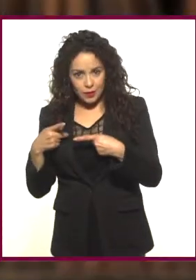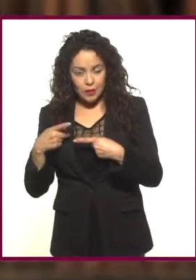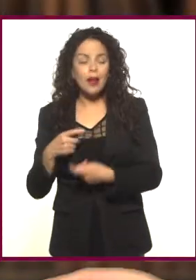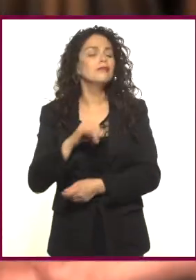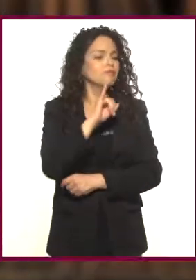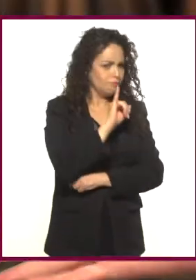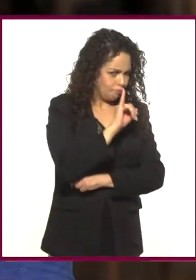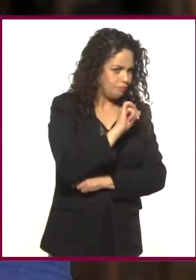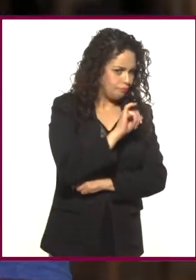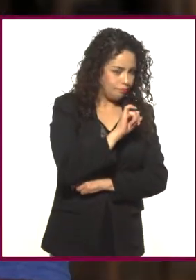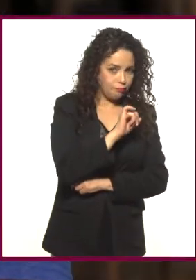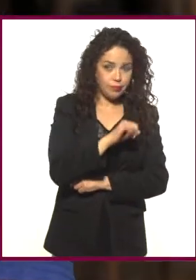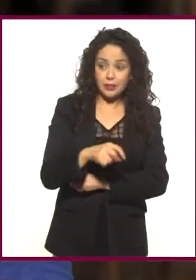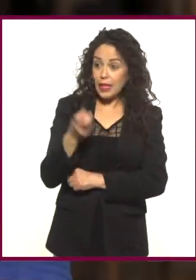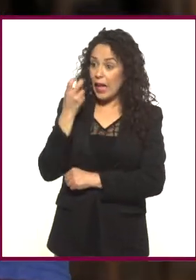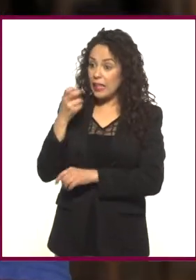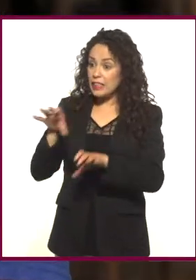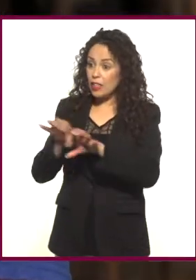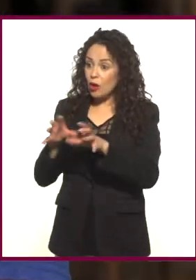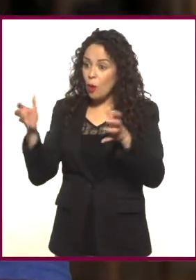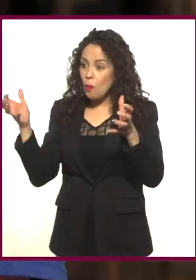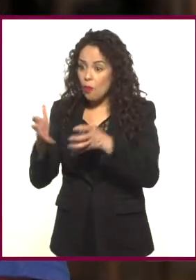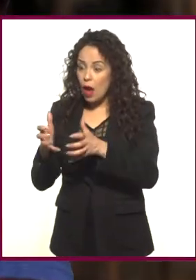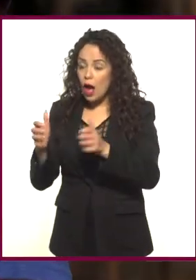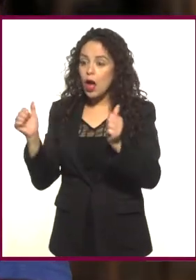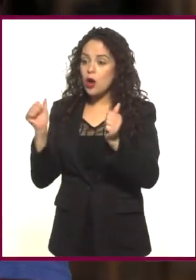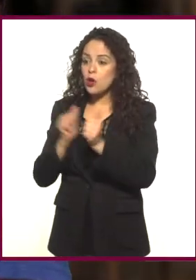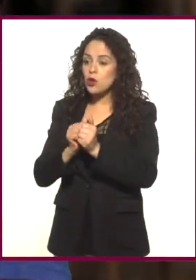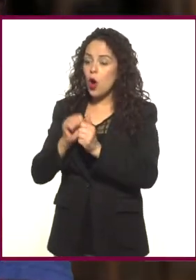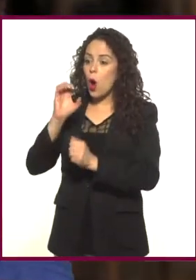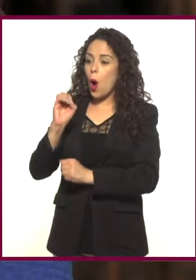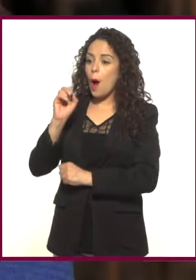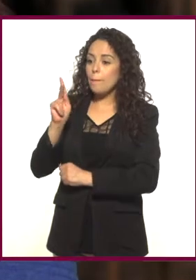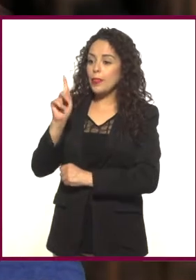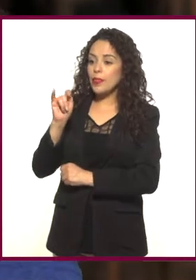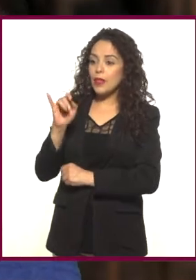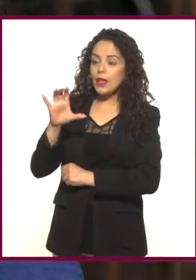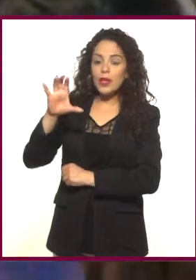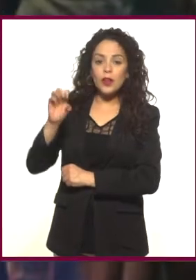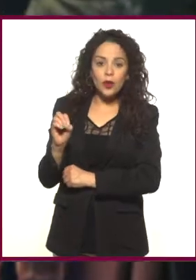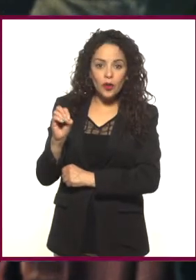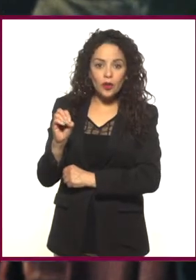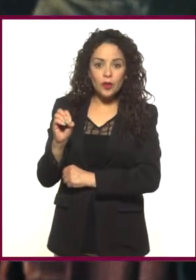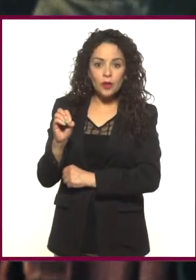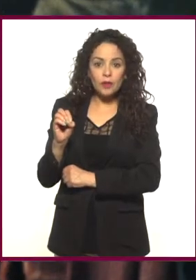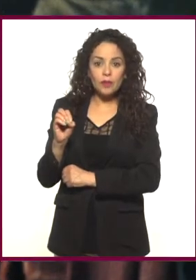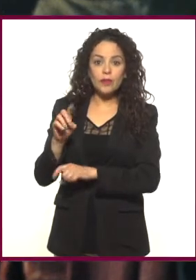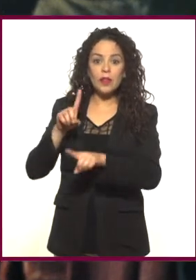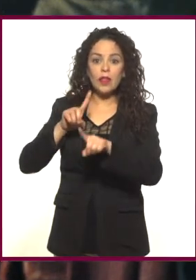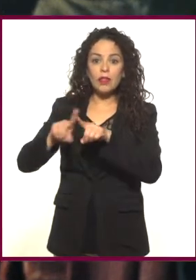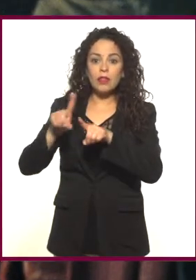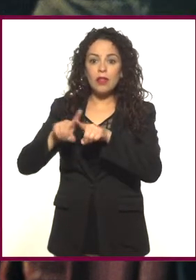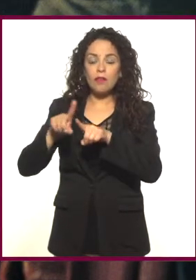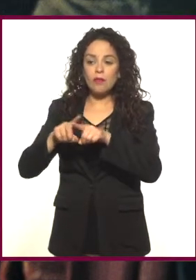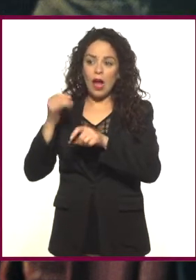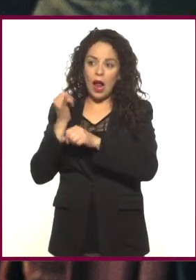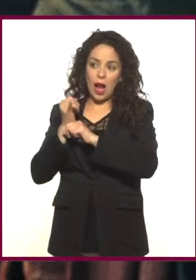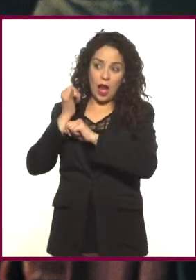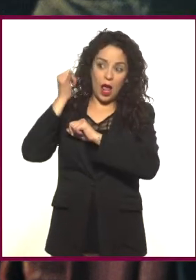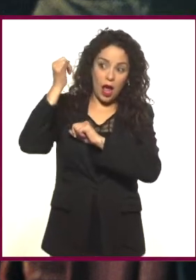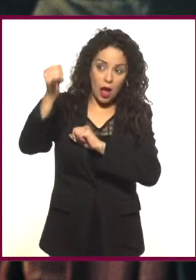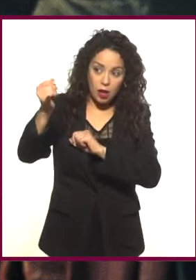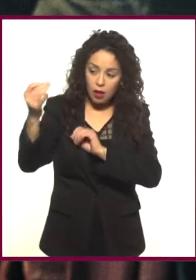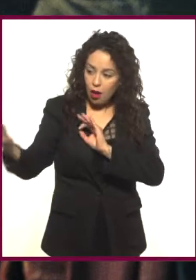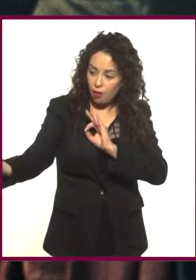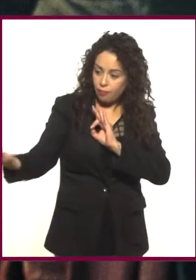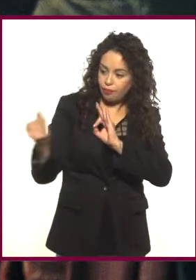sí. Bueno, eso lo hacen con un truco óptico, en el que colocan a los personajes a distancias diferentes para que